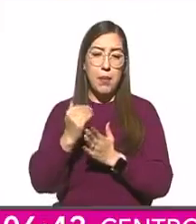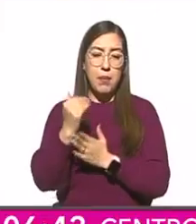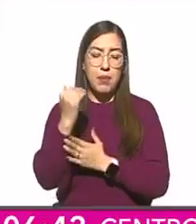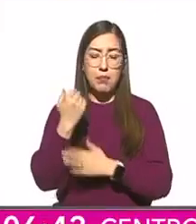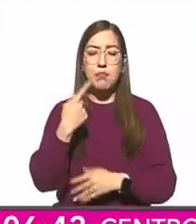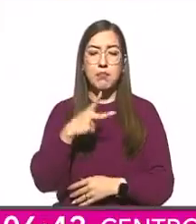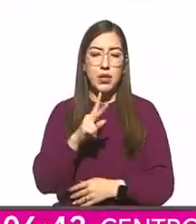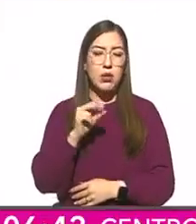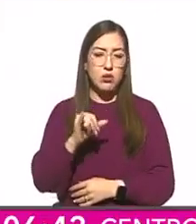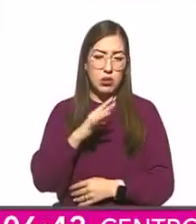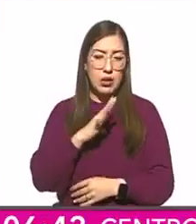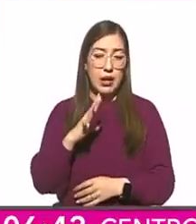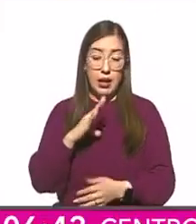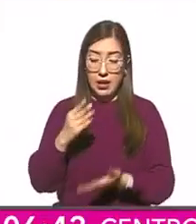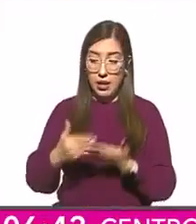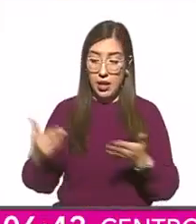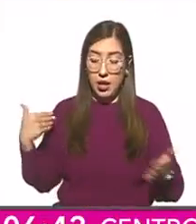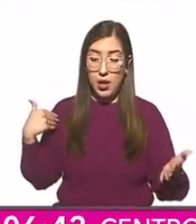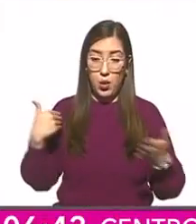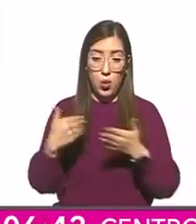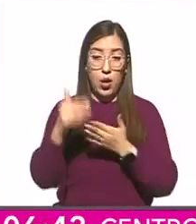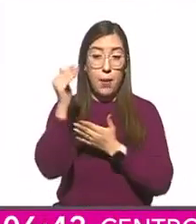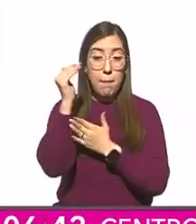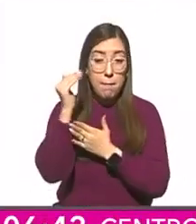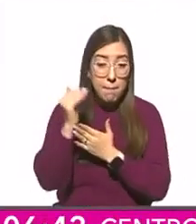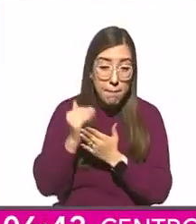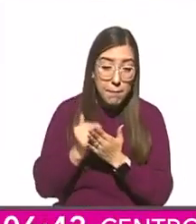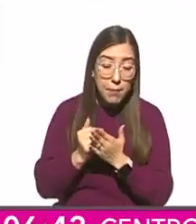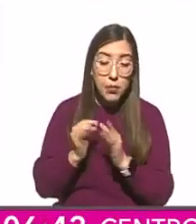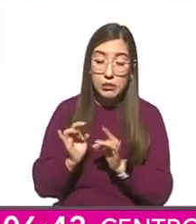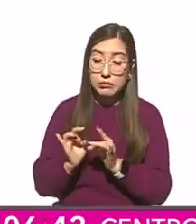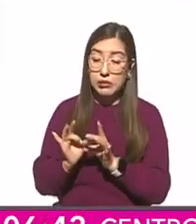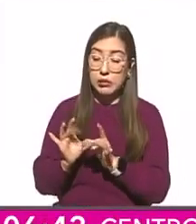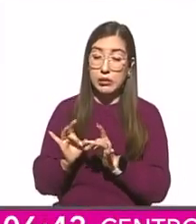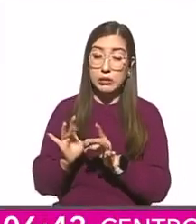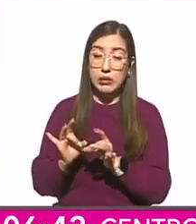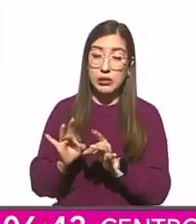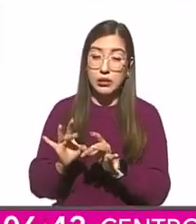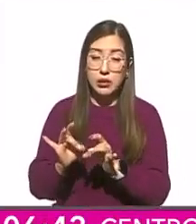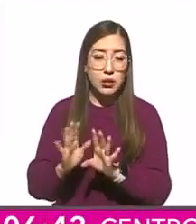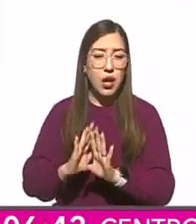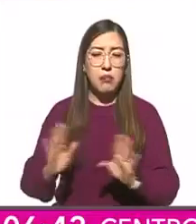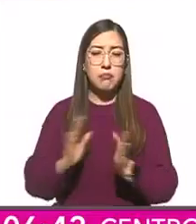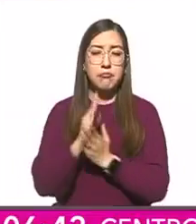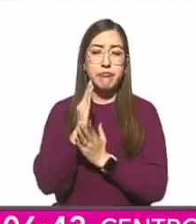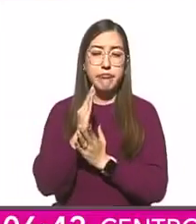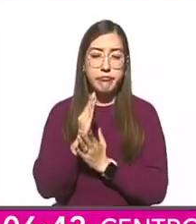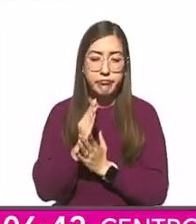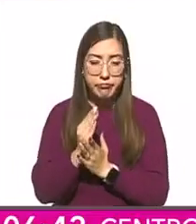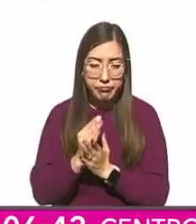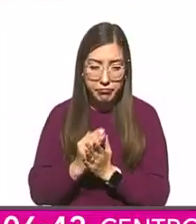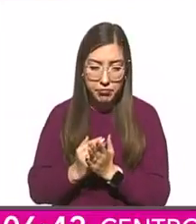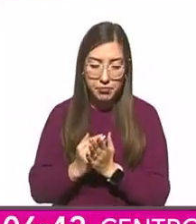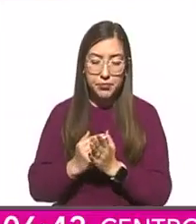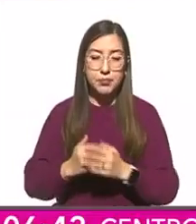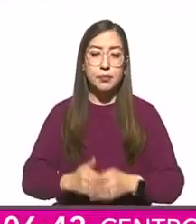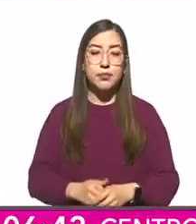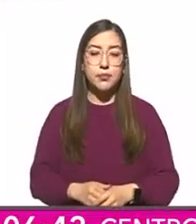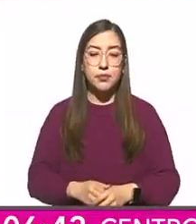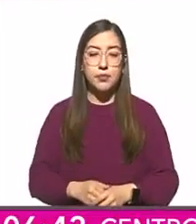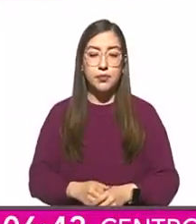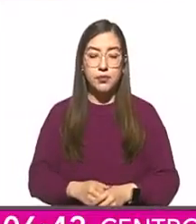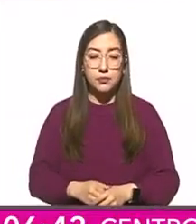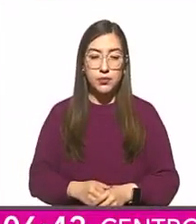tenemos una reducción de nuevos casos recientemente del